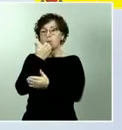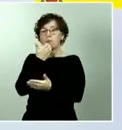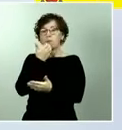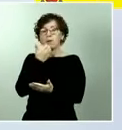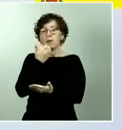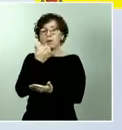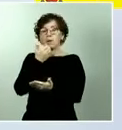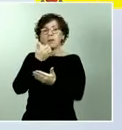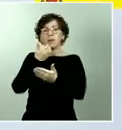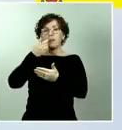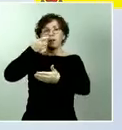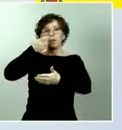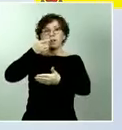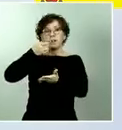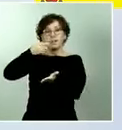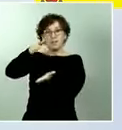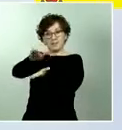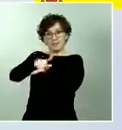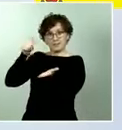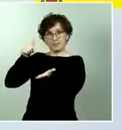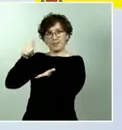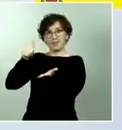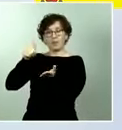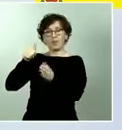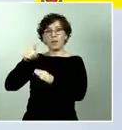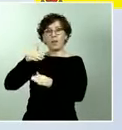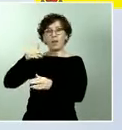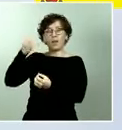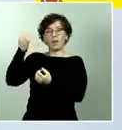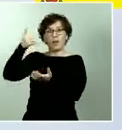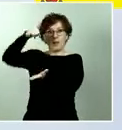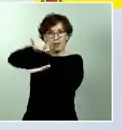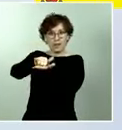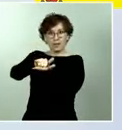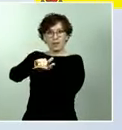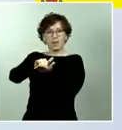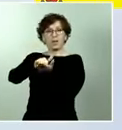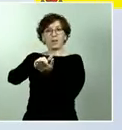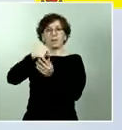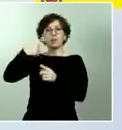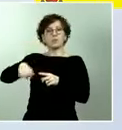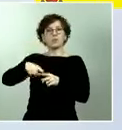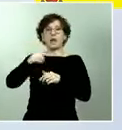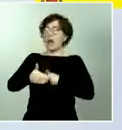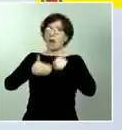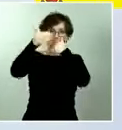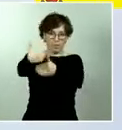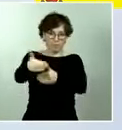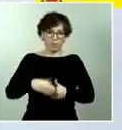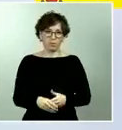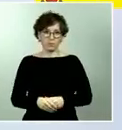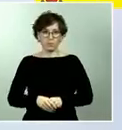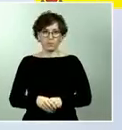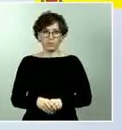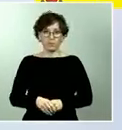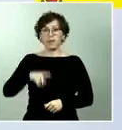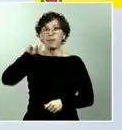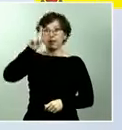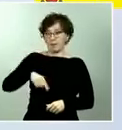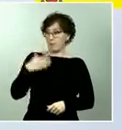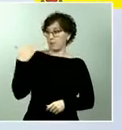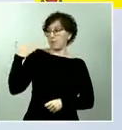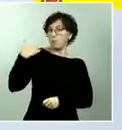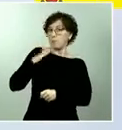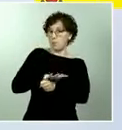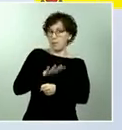estacionamiento de aeronaves. También en materia de vivienda, el Consejo de Ministros, el pasado martes, autorizó la elevación